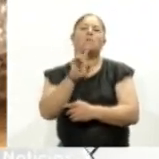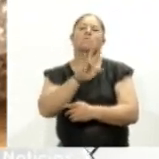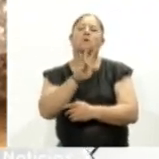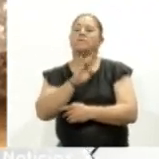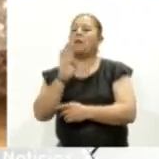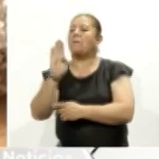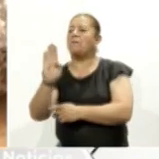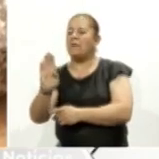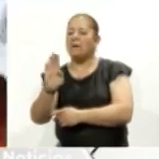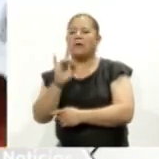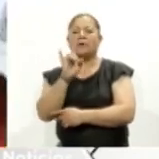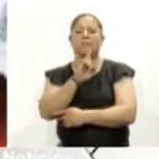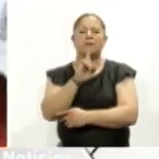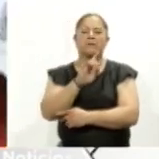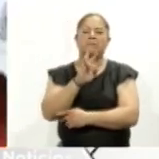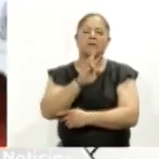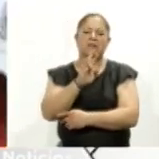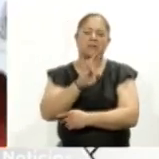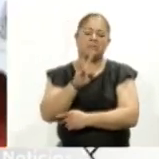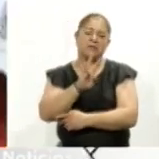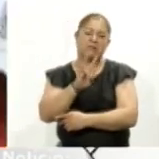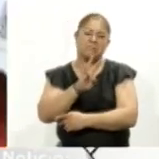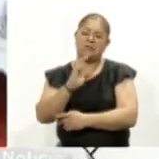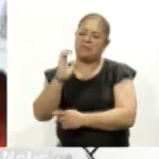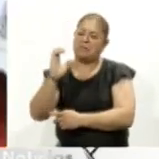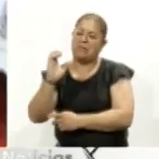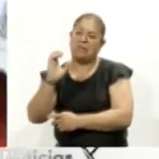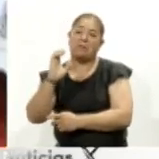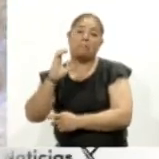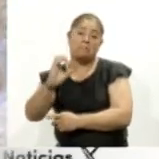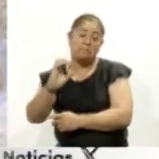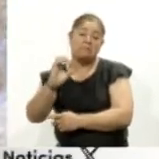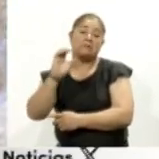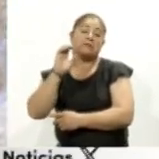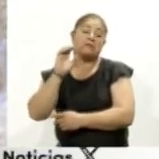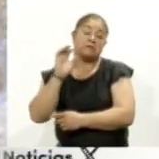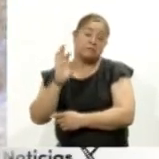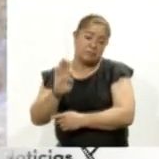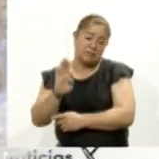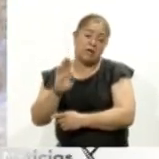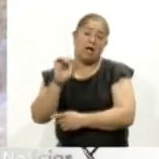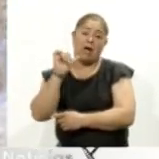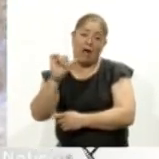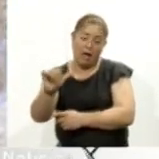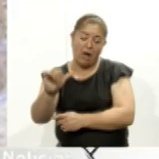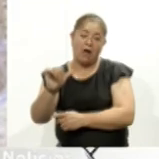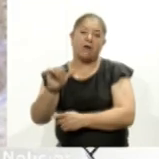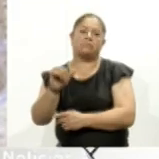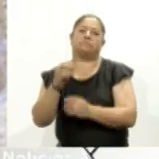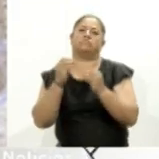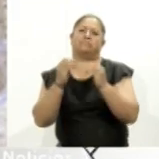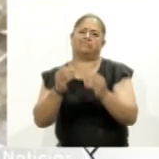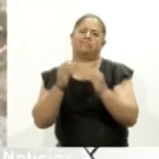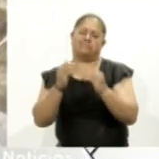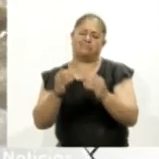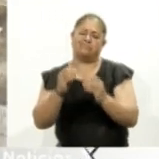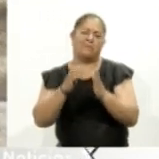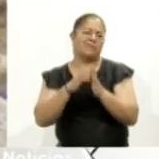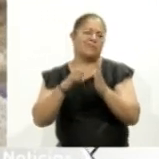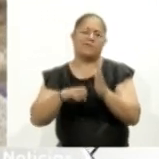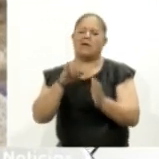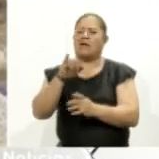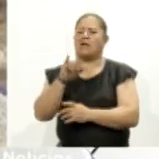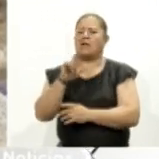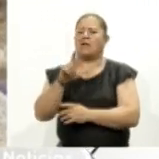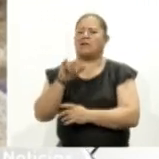hierro y fósforo además es uno de los alimentos con altísima presencia de aminoácidos como la licina lo